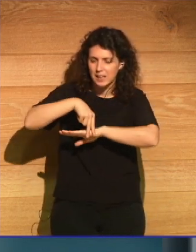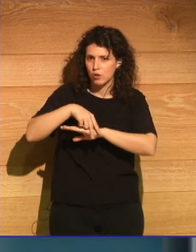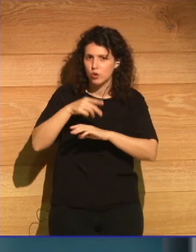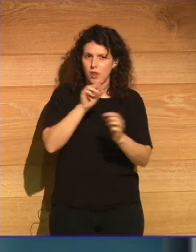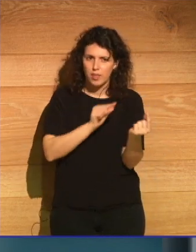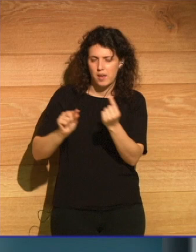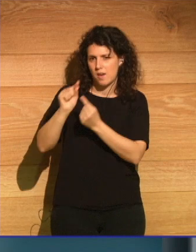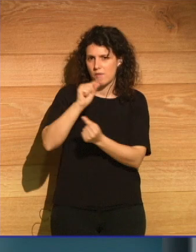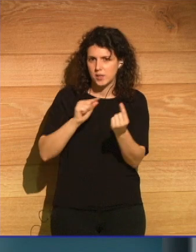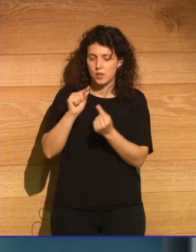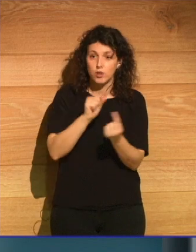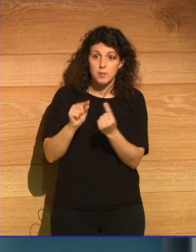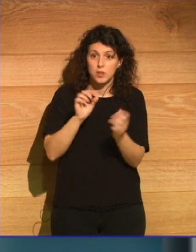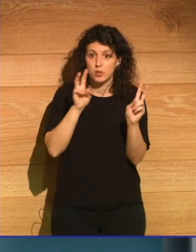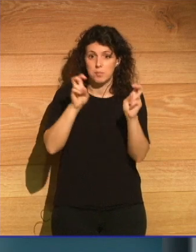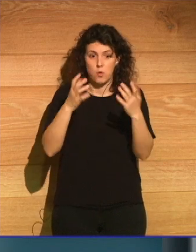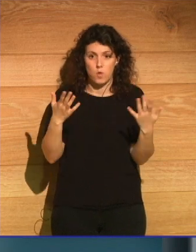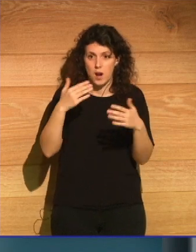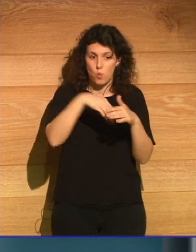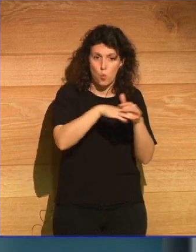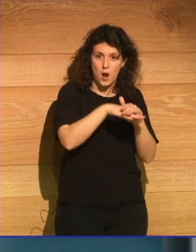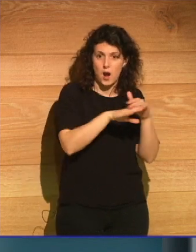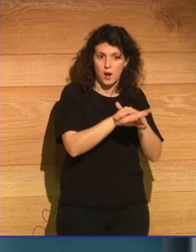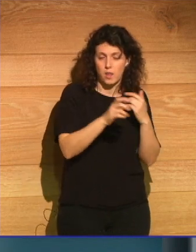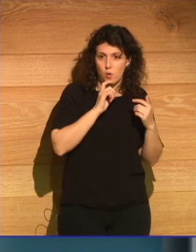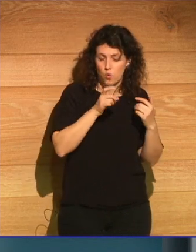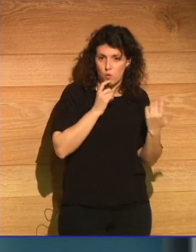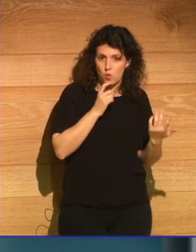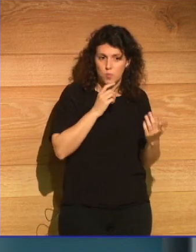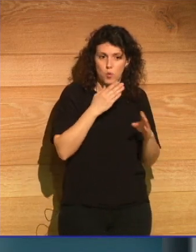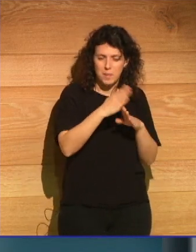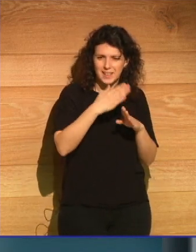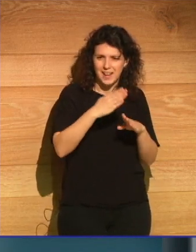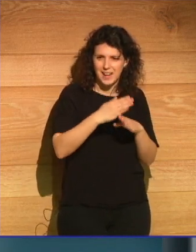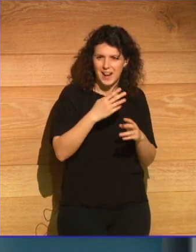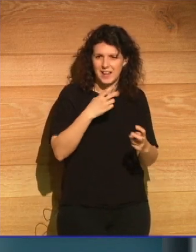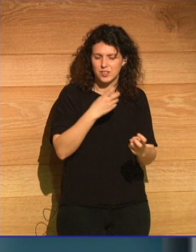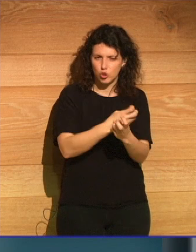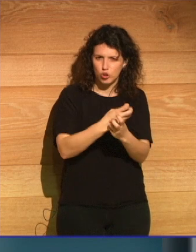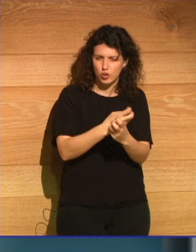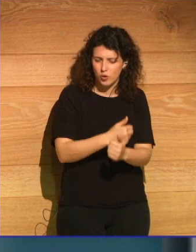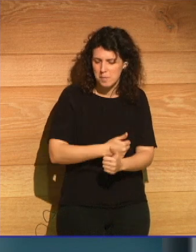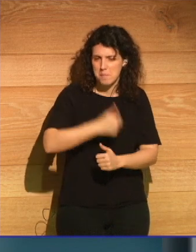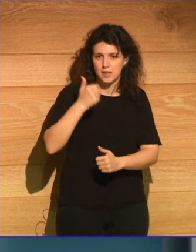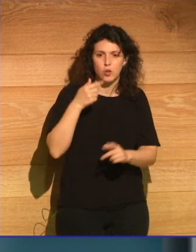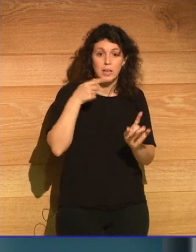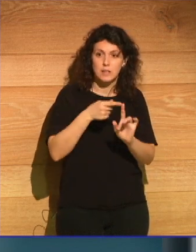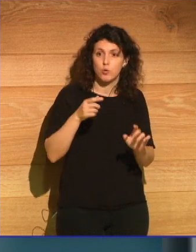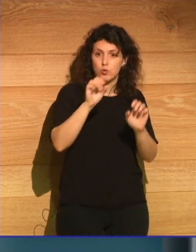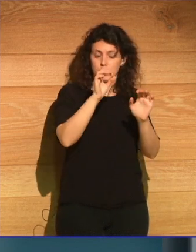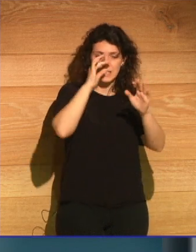debatiendo sobre cómo almacenar los materiales más tóxicos no sólo para que sean seguros